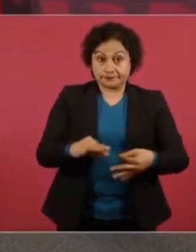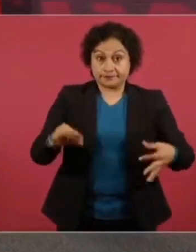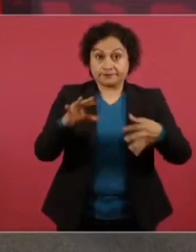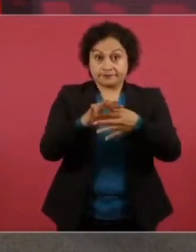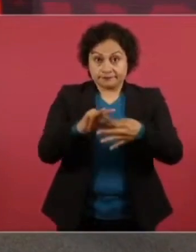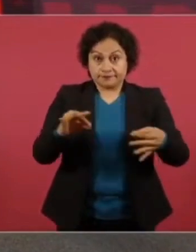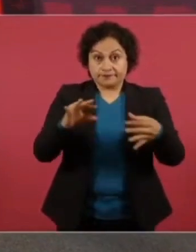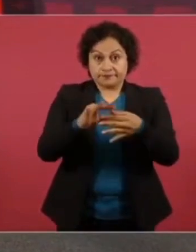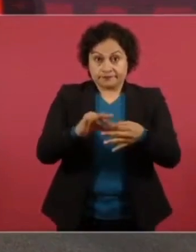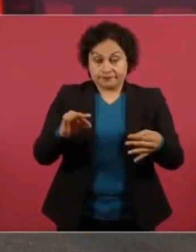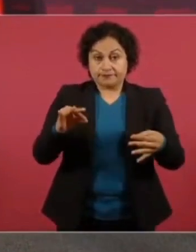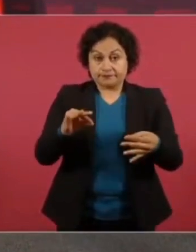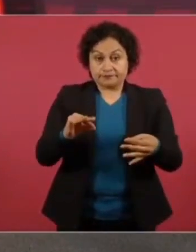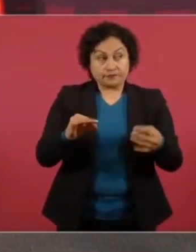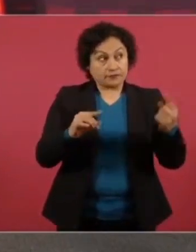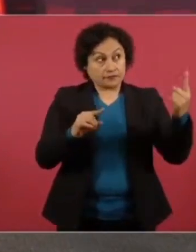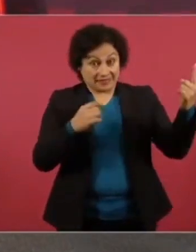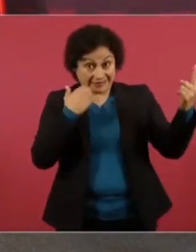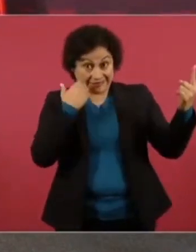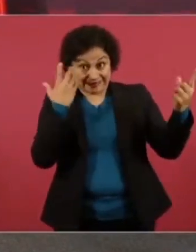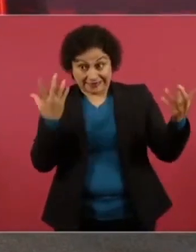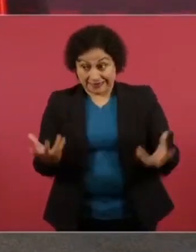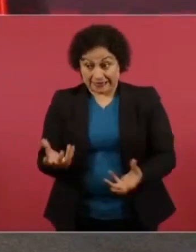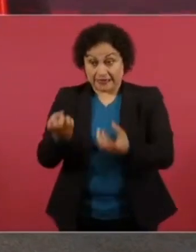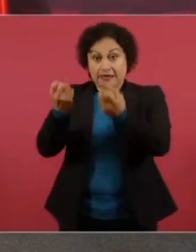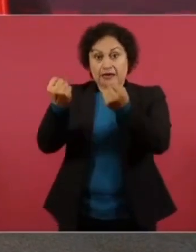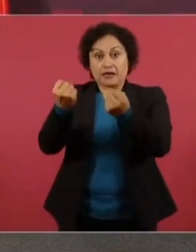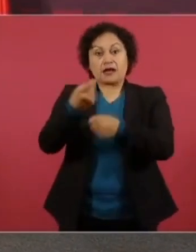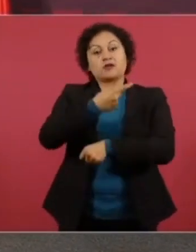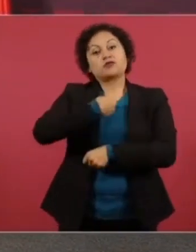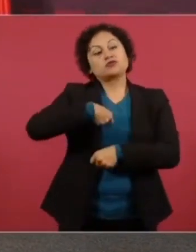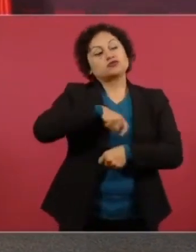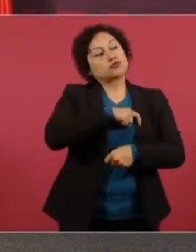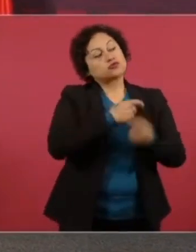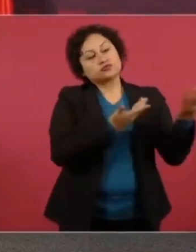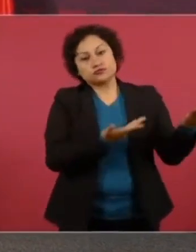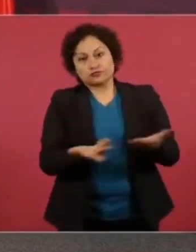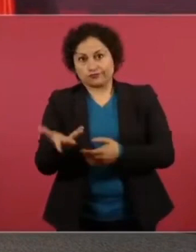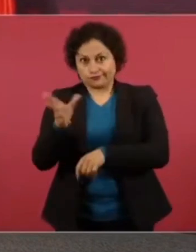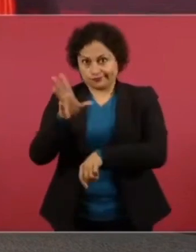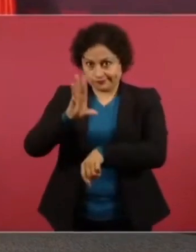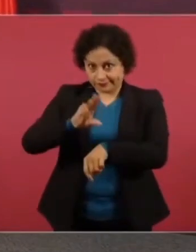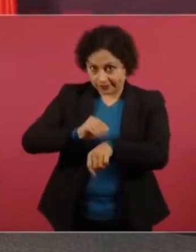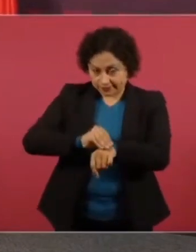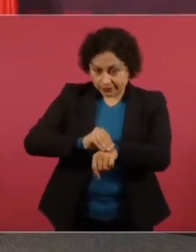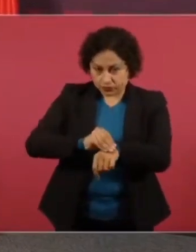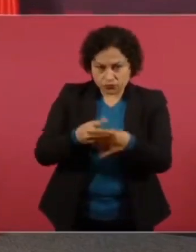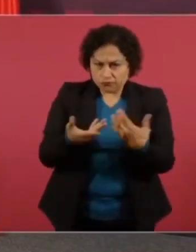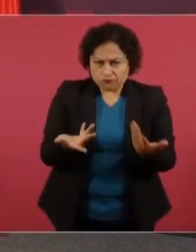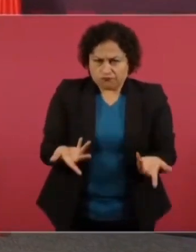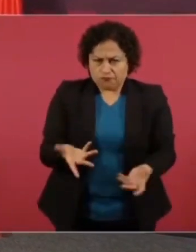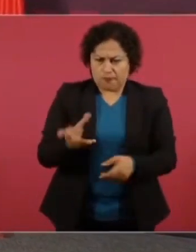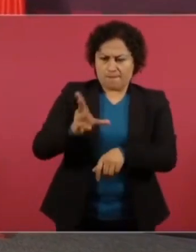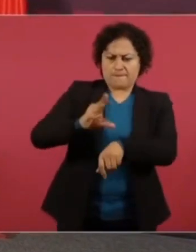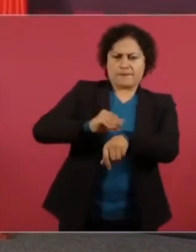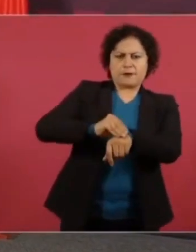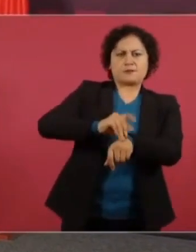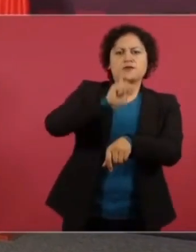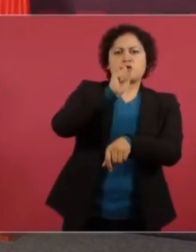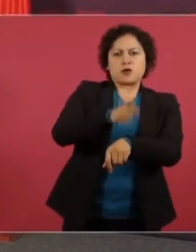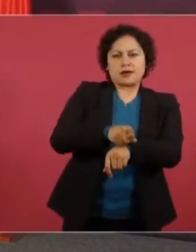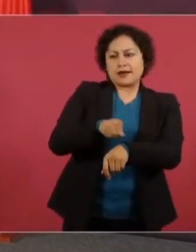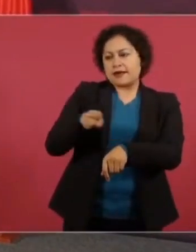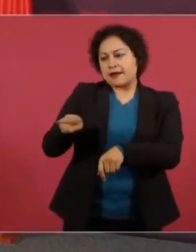facilidades para renegociar la